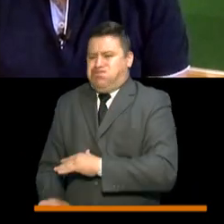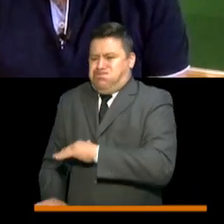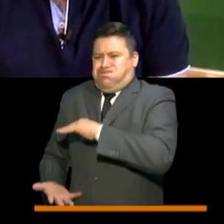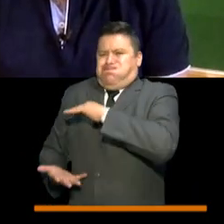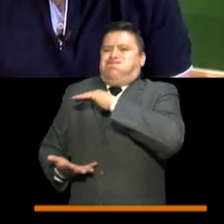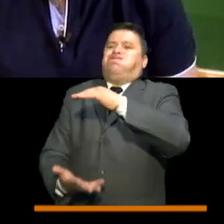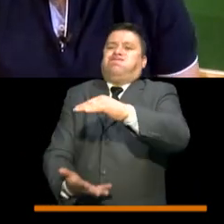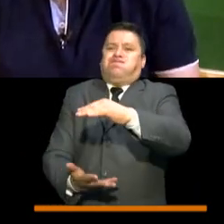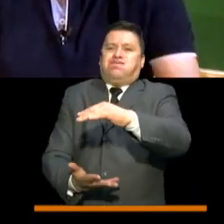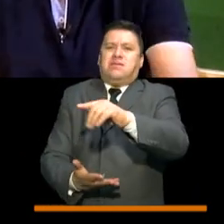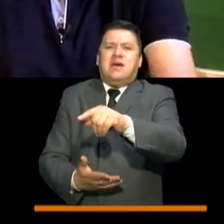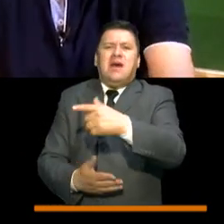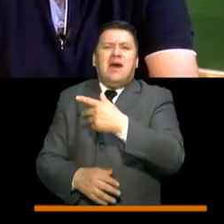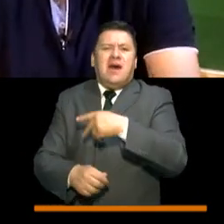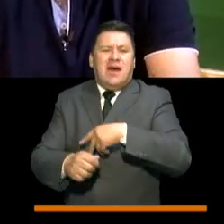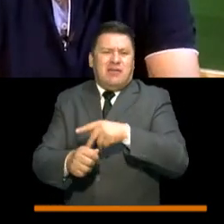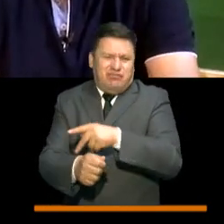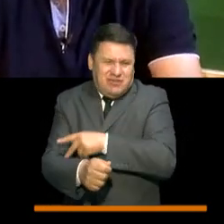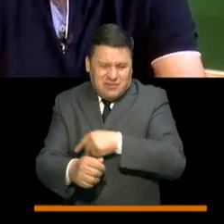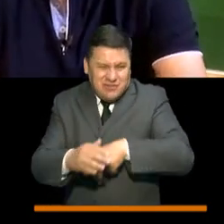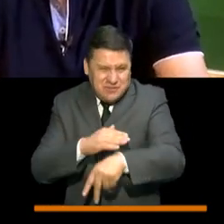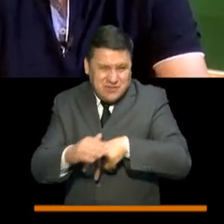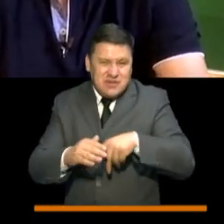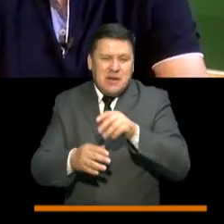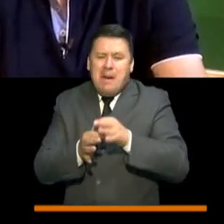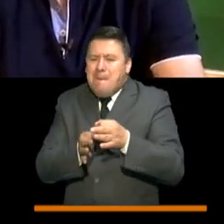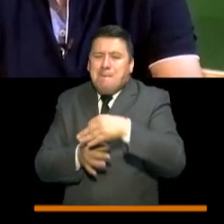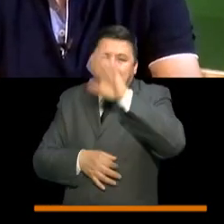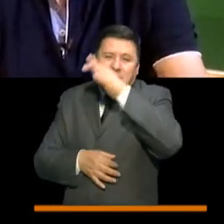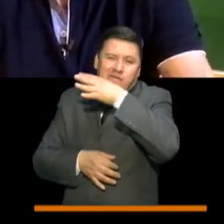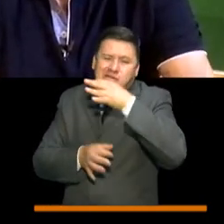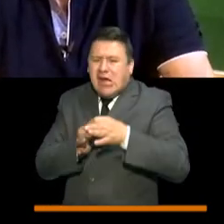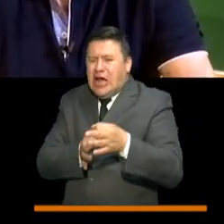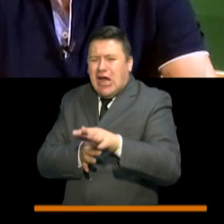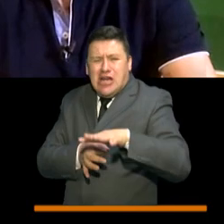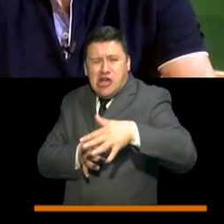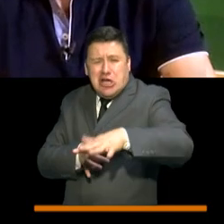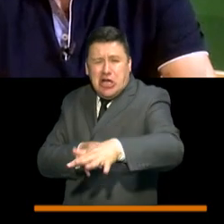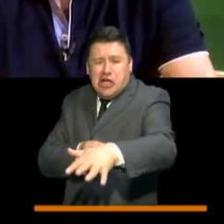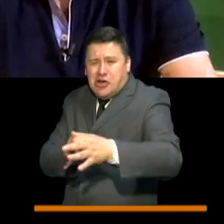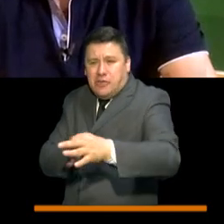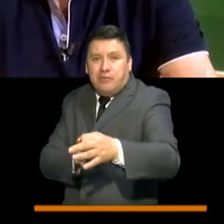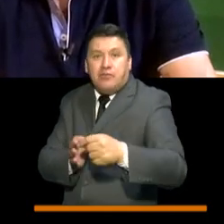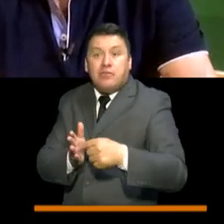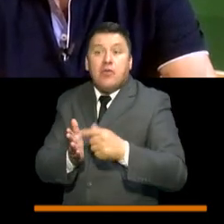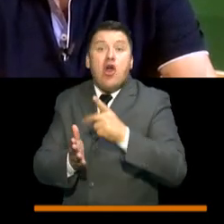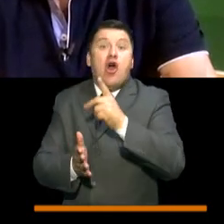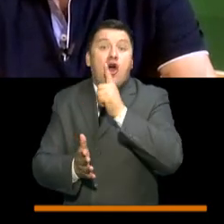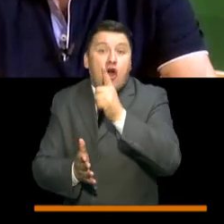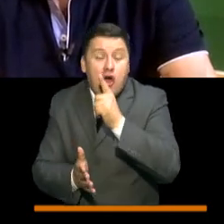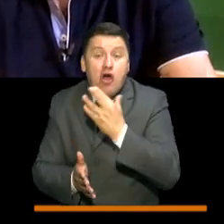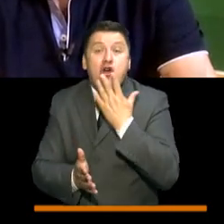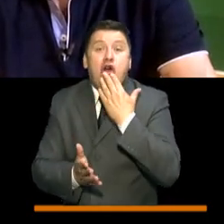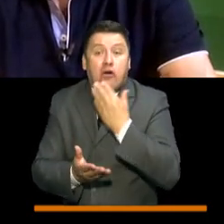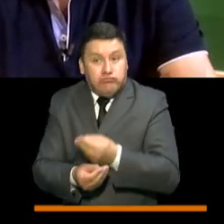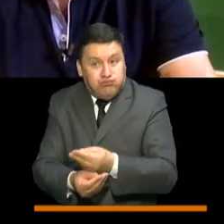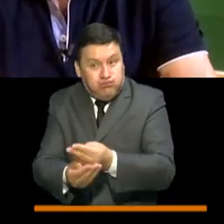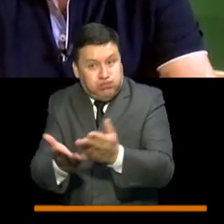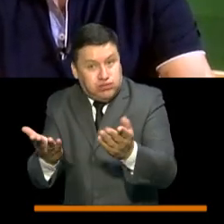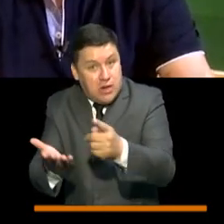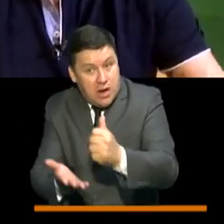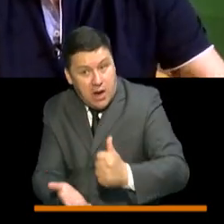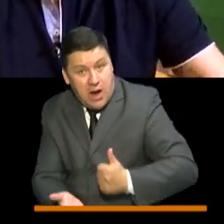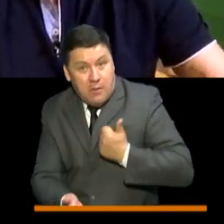estudiantes de transición, especialmente en la ruralidad, que lo hemos complementado con colores, con lápices, porque queremos, pues, que